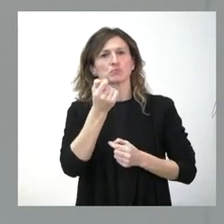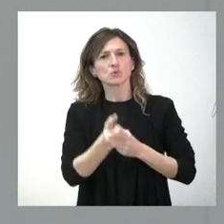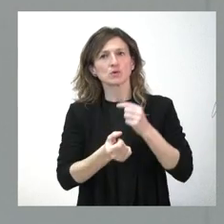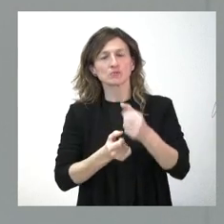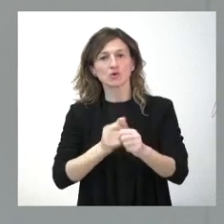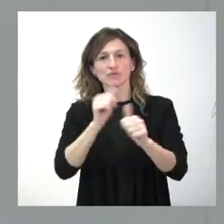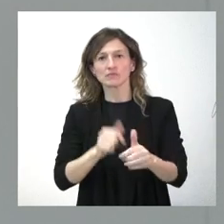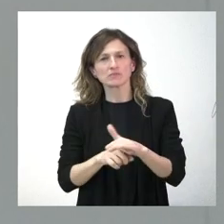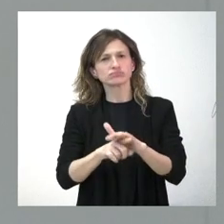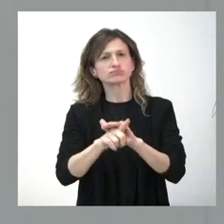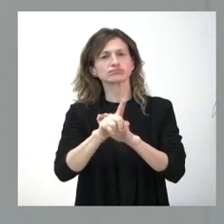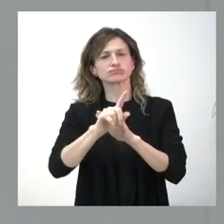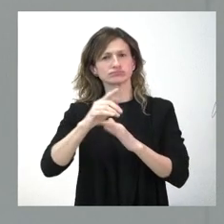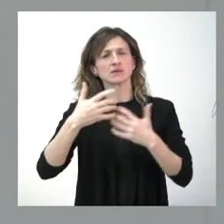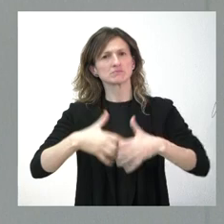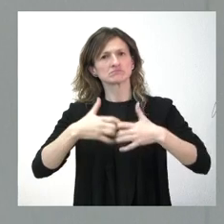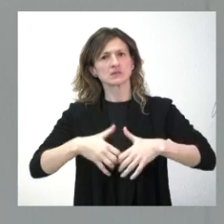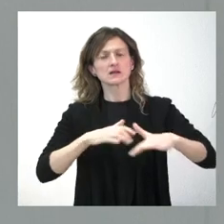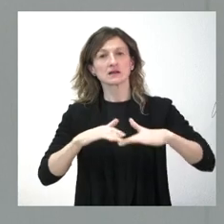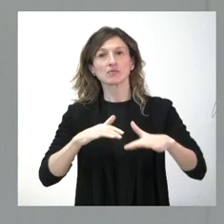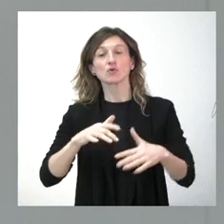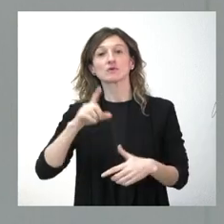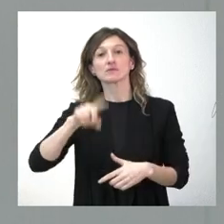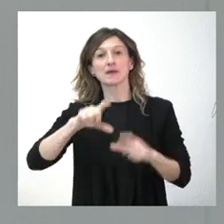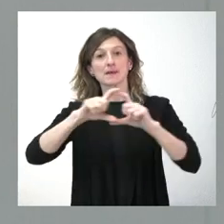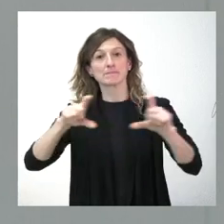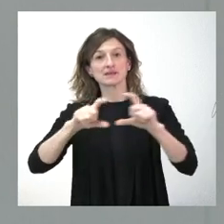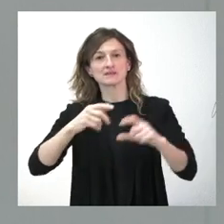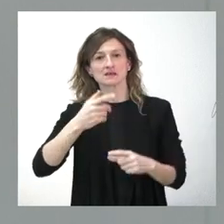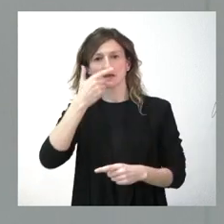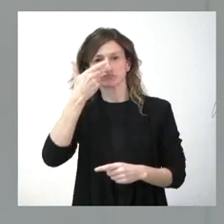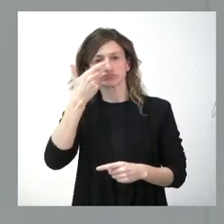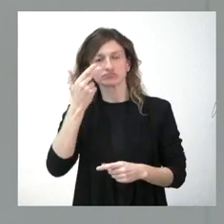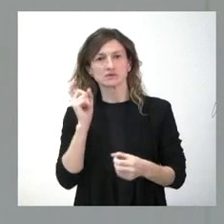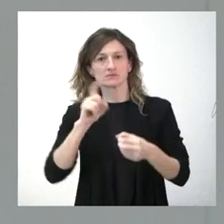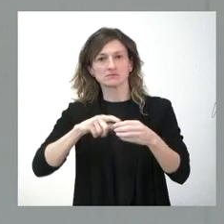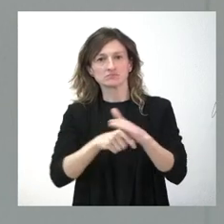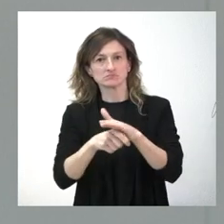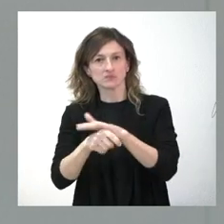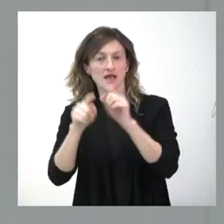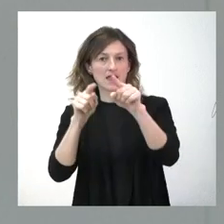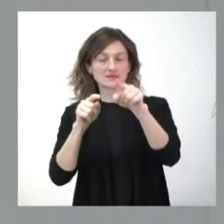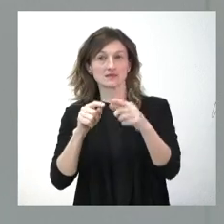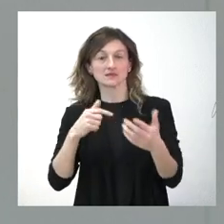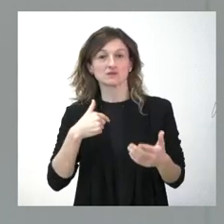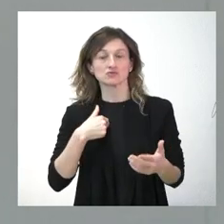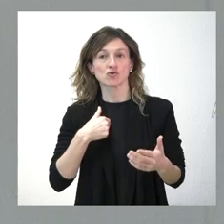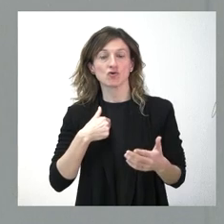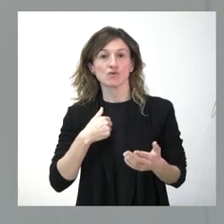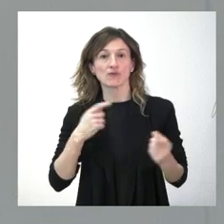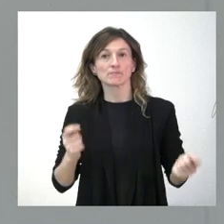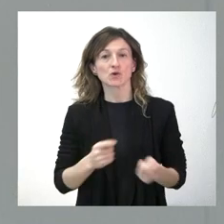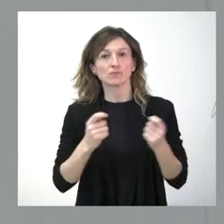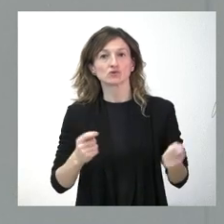muy importante a buen ritmo y hay empresas interesadas en invertir allí el que no nos corresponde a nosotros como promotores es el que usted